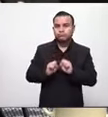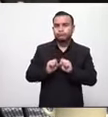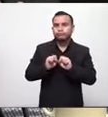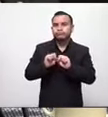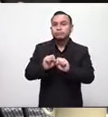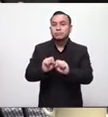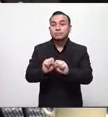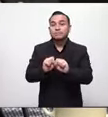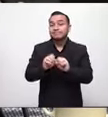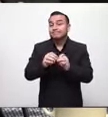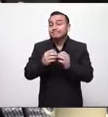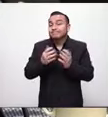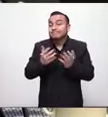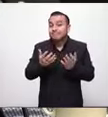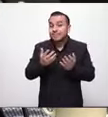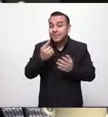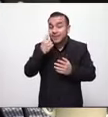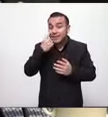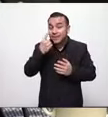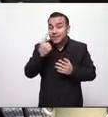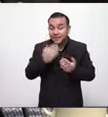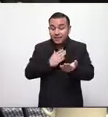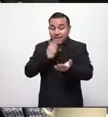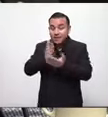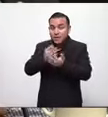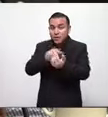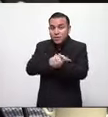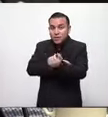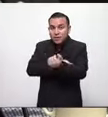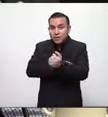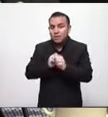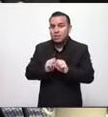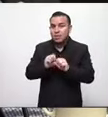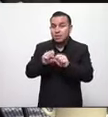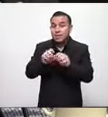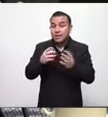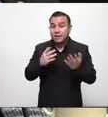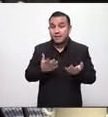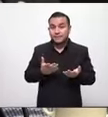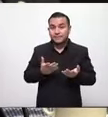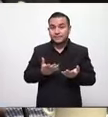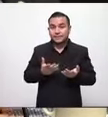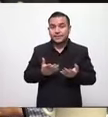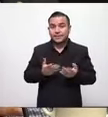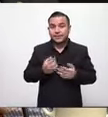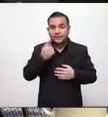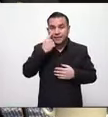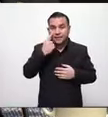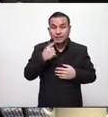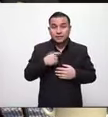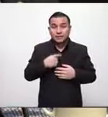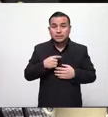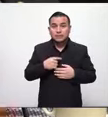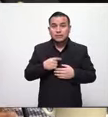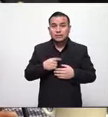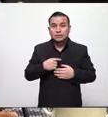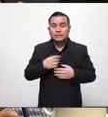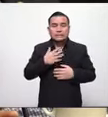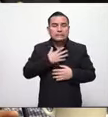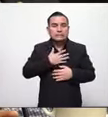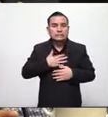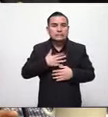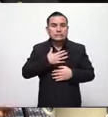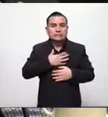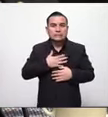llegado a los hospitales y ha fallecido ya salen diciendo que no se le prestó